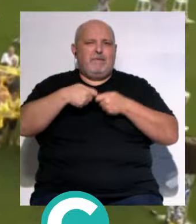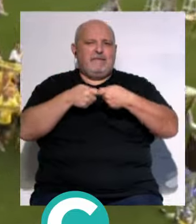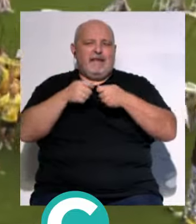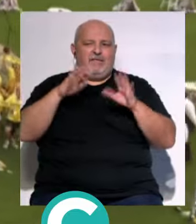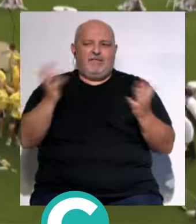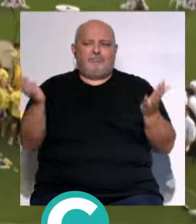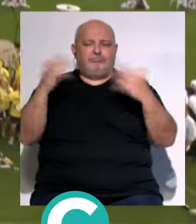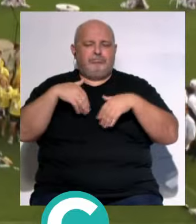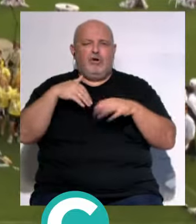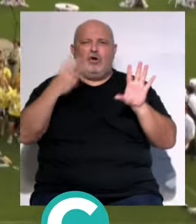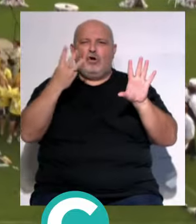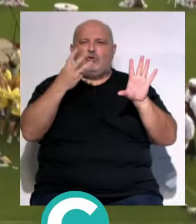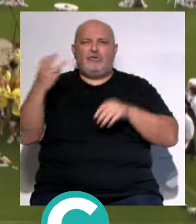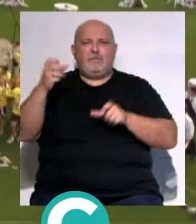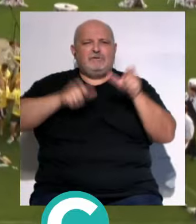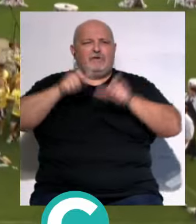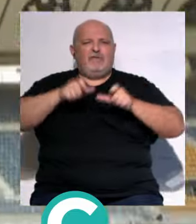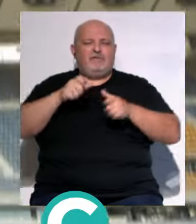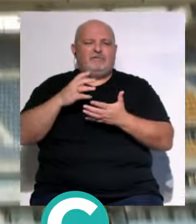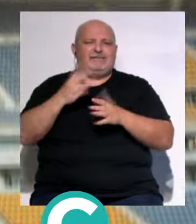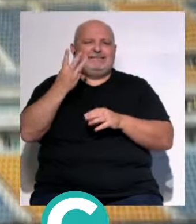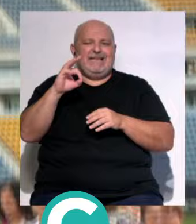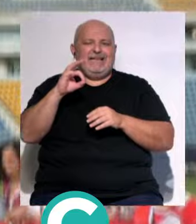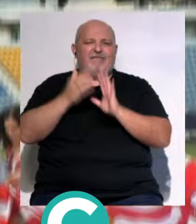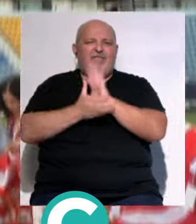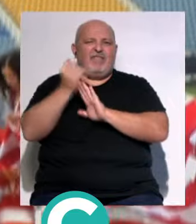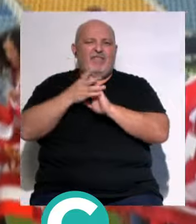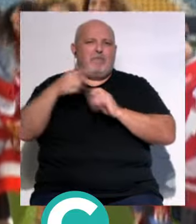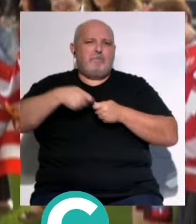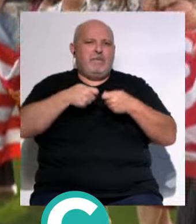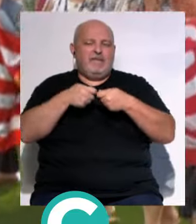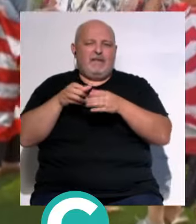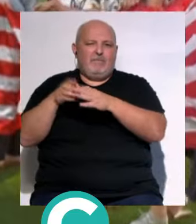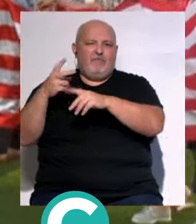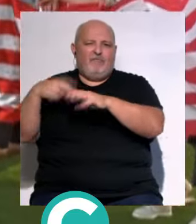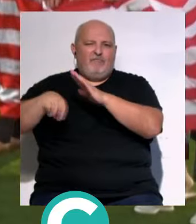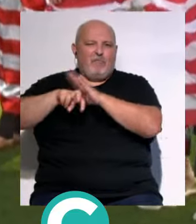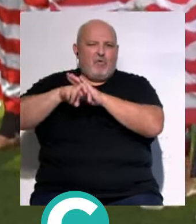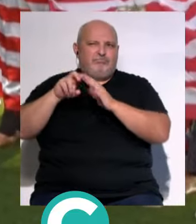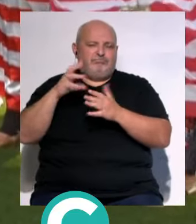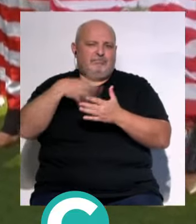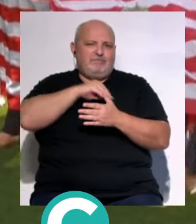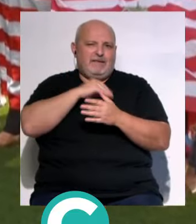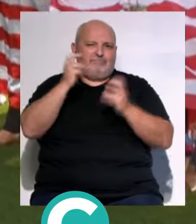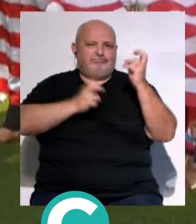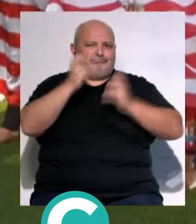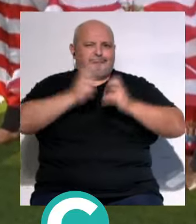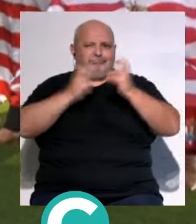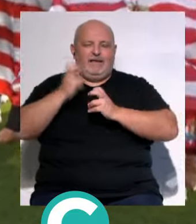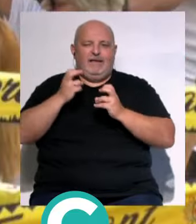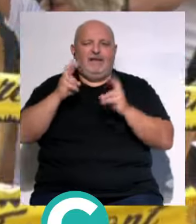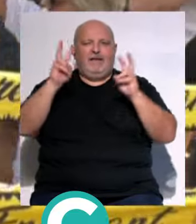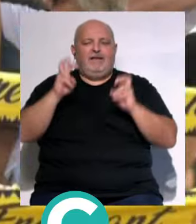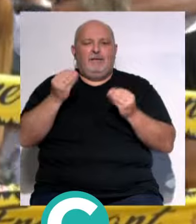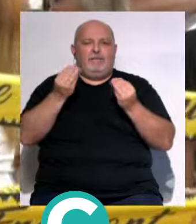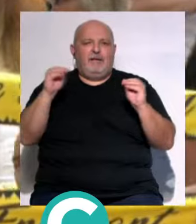semana en Cádiz... ...más de 800 personas procedentes... ...de 30 federaciones de peñas... ...de equipos de fútbol de toda España... ...se dieron cita para